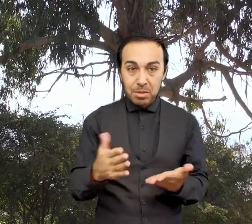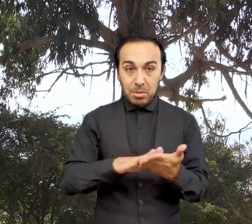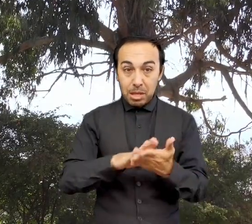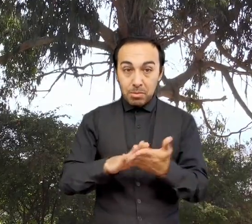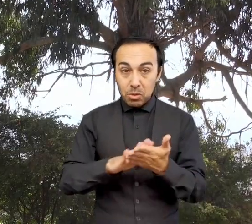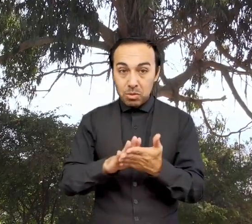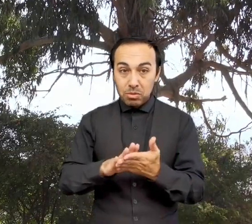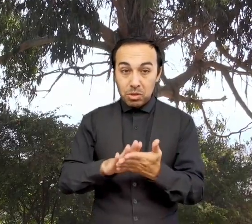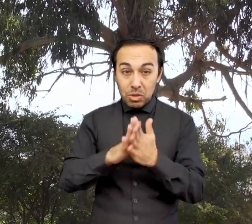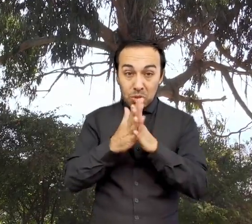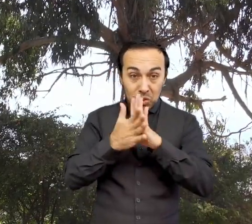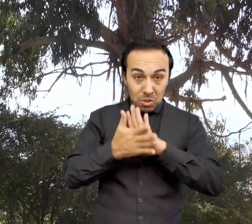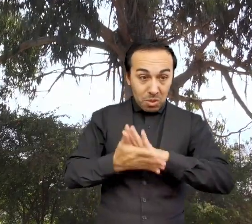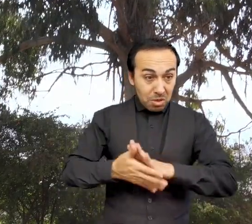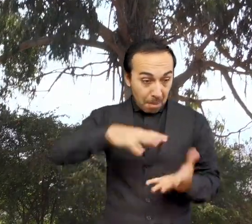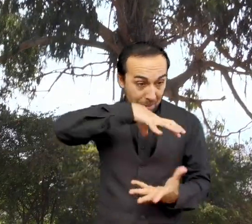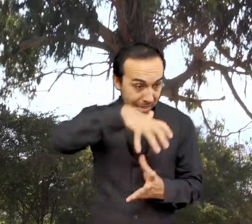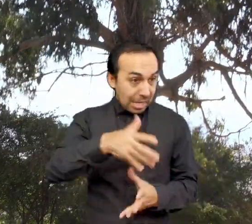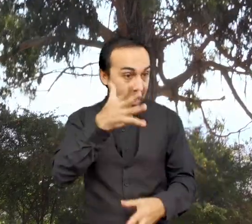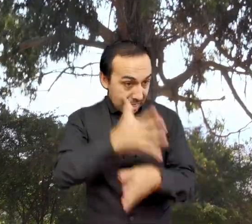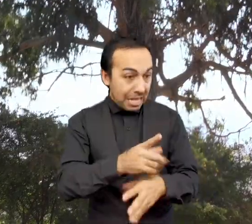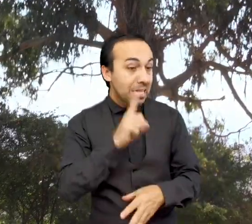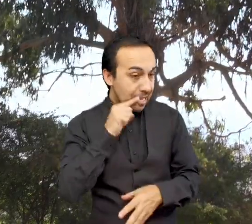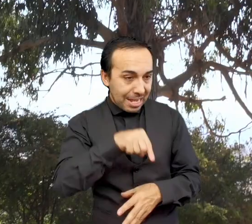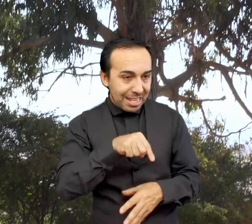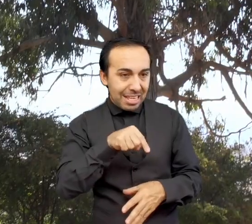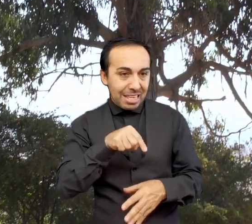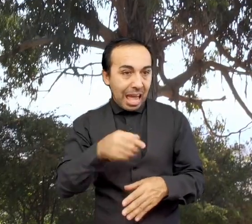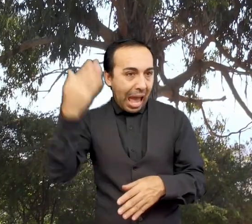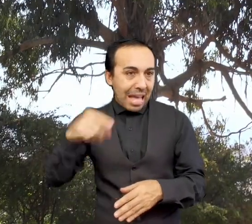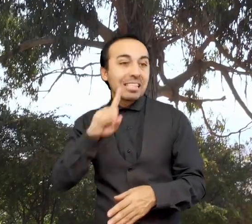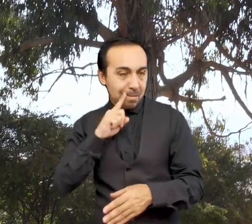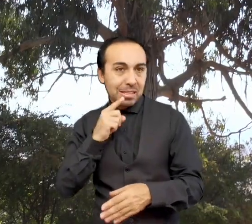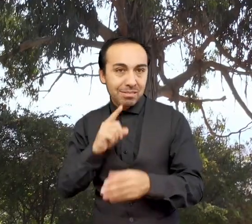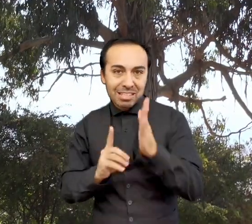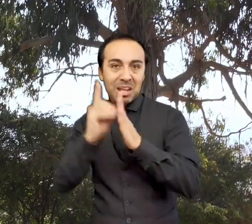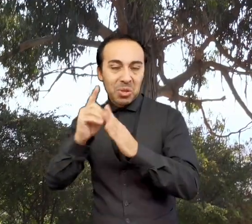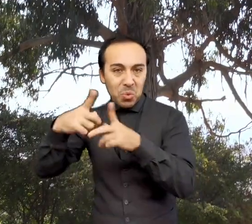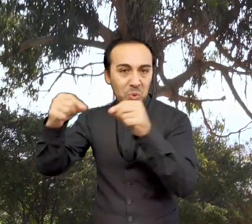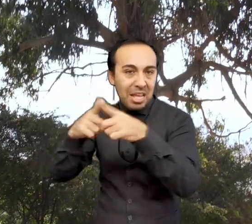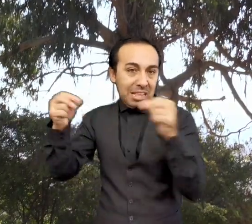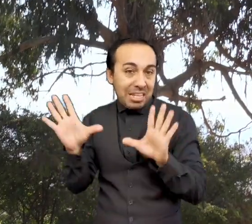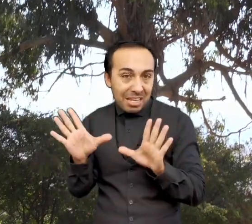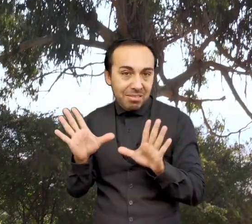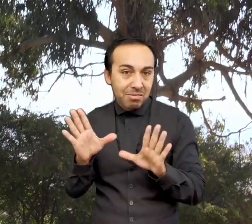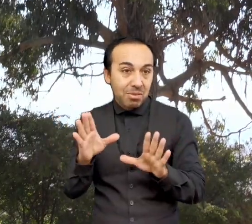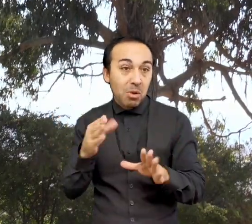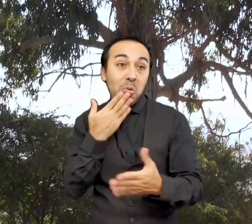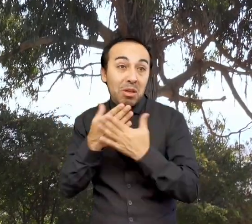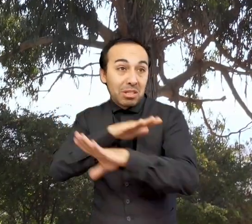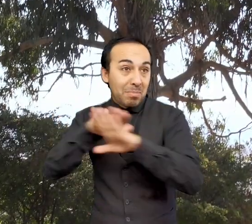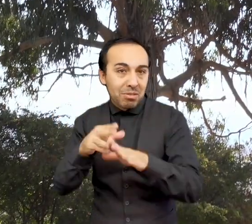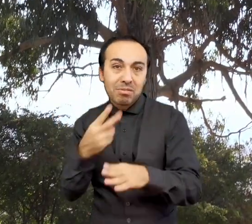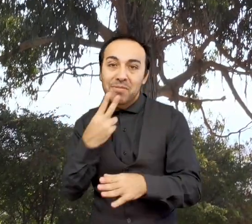que hacen posible la vida. De hecho, los elementos químicos que están presentes en nuestro planeta se formaron dentro de las